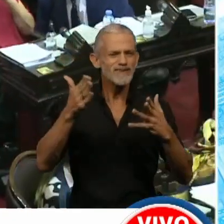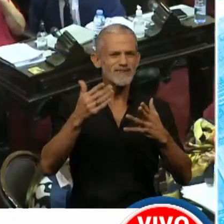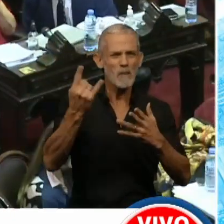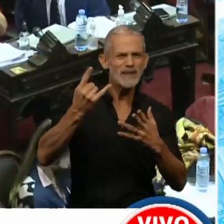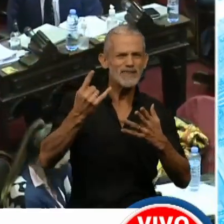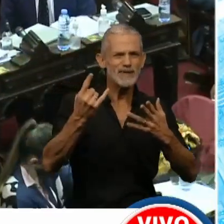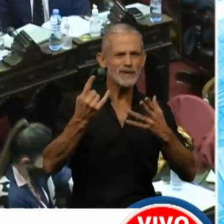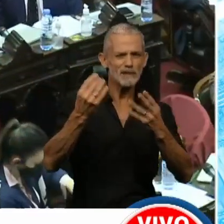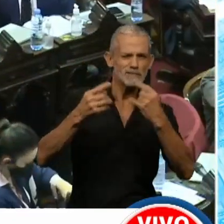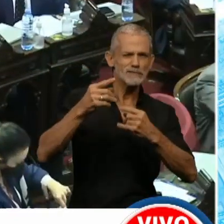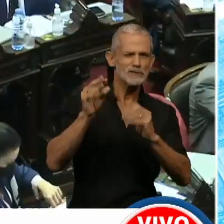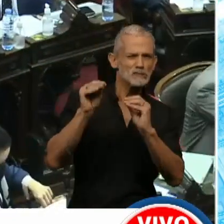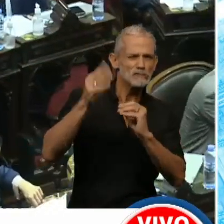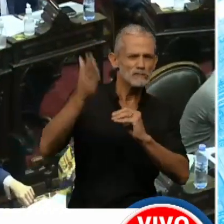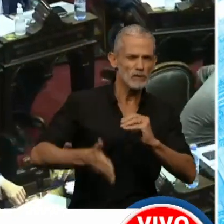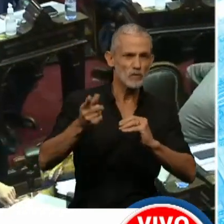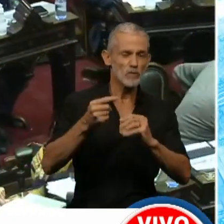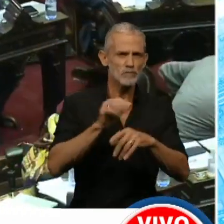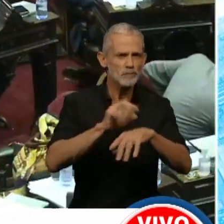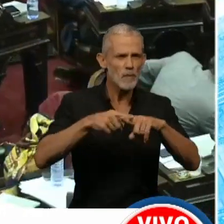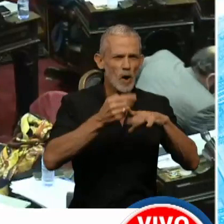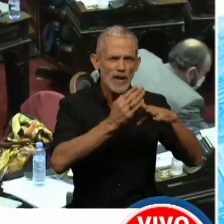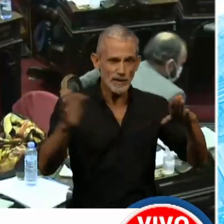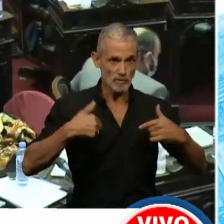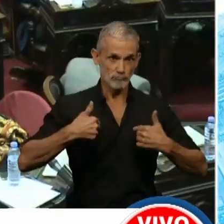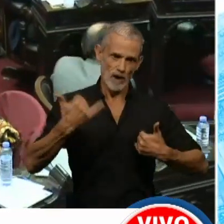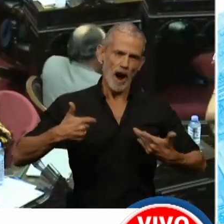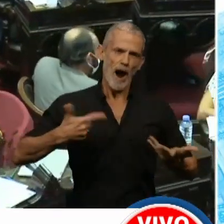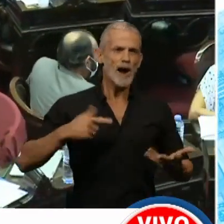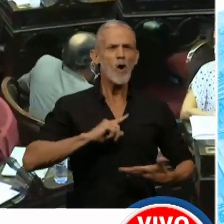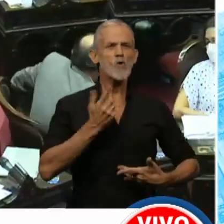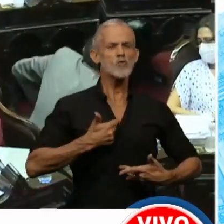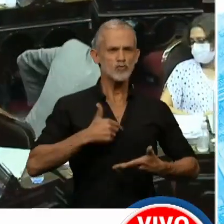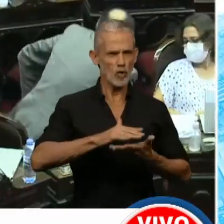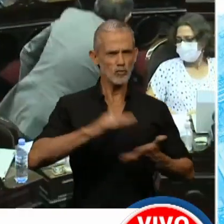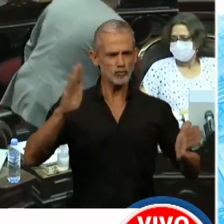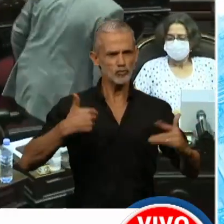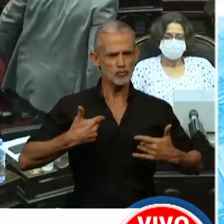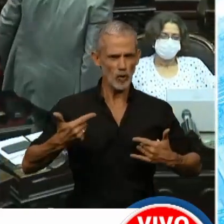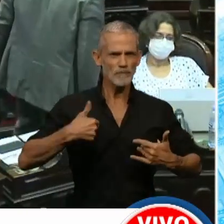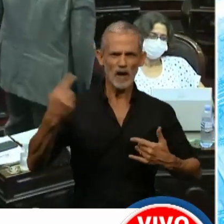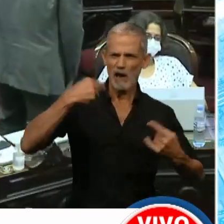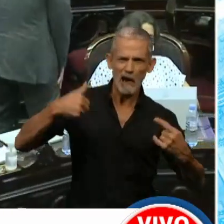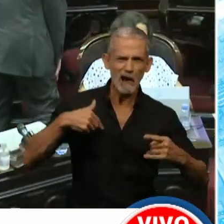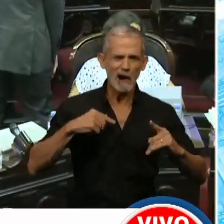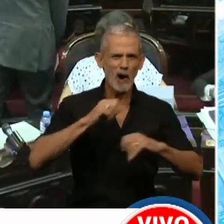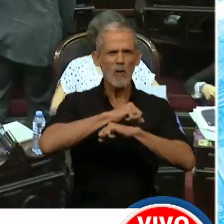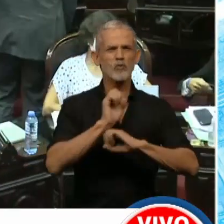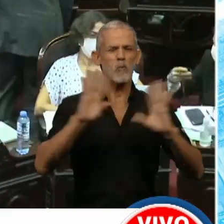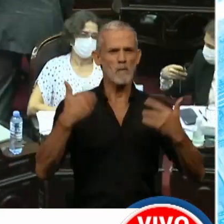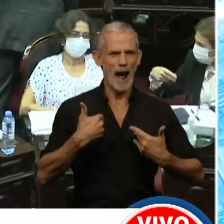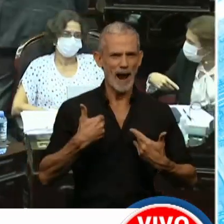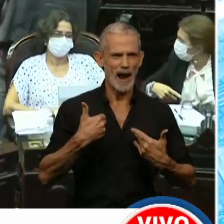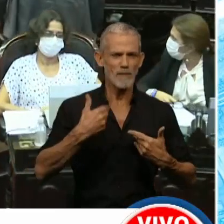calumniar y ensuciar una trayectoria política que tengo y que orgullosamente exhibo, acusándome de inhabilidad moral,